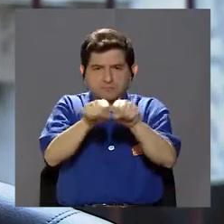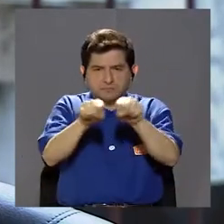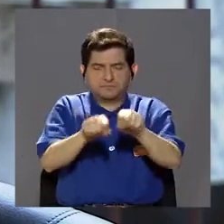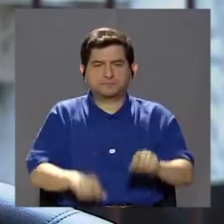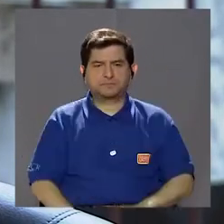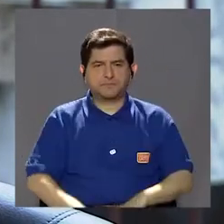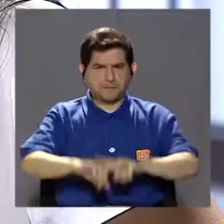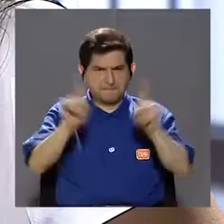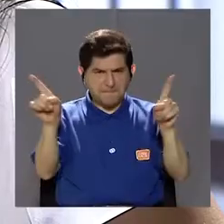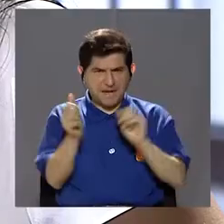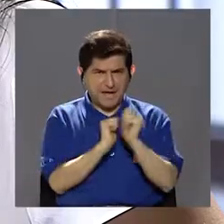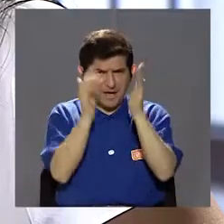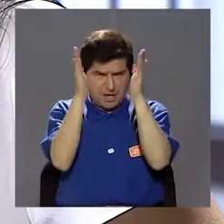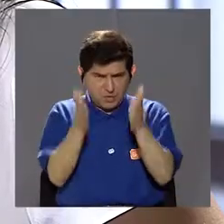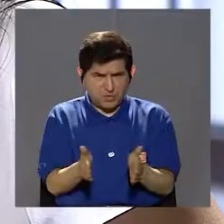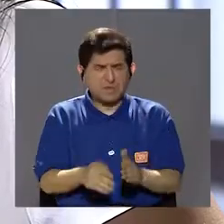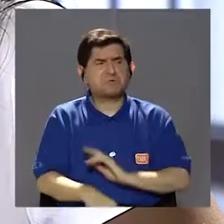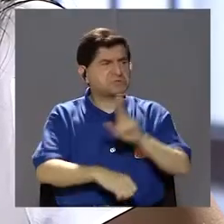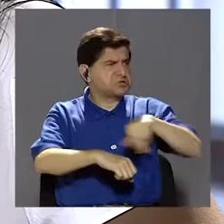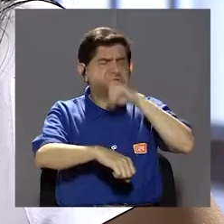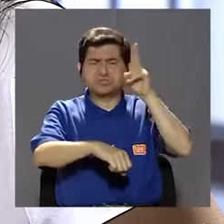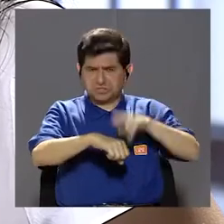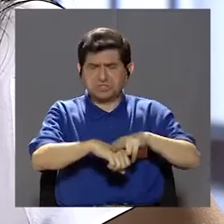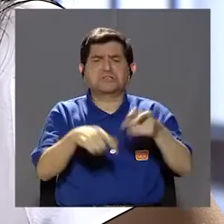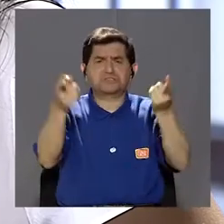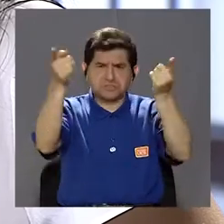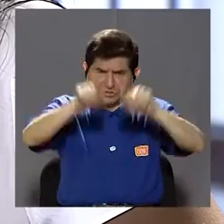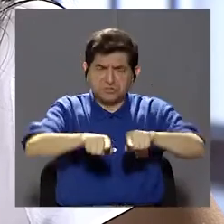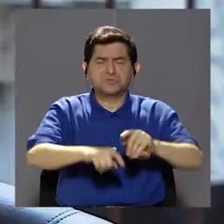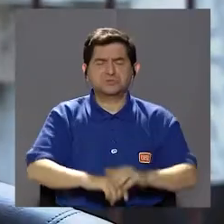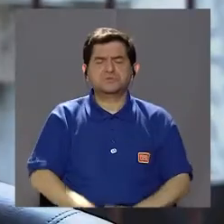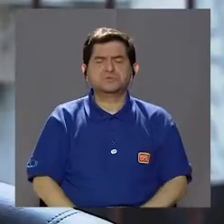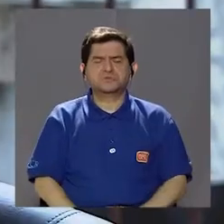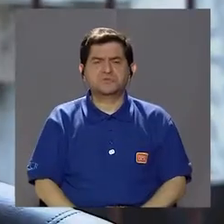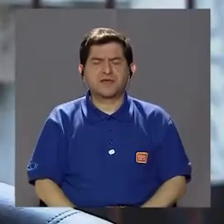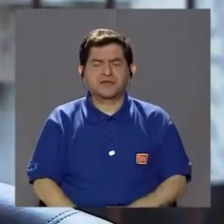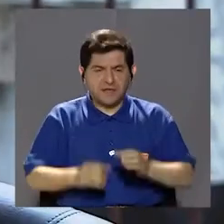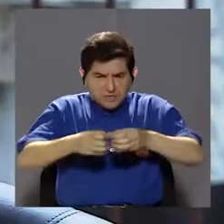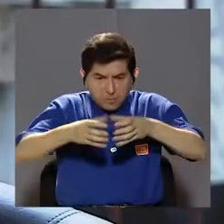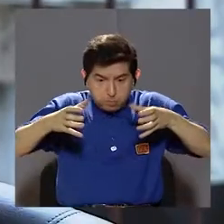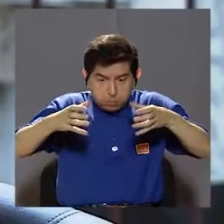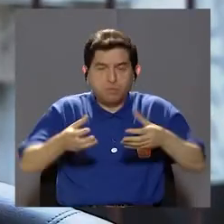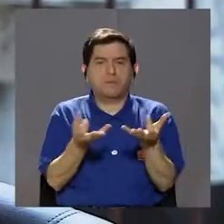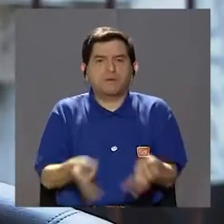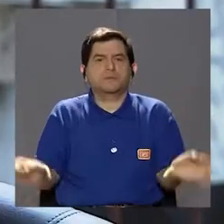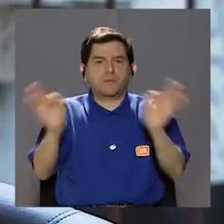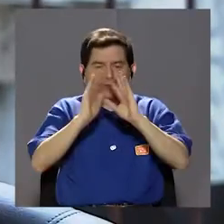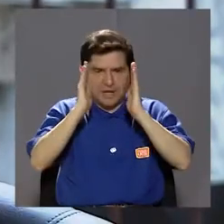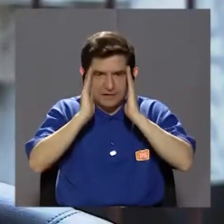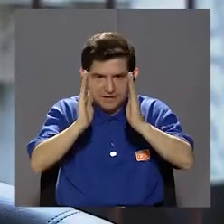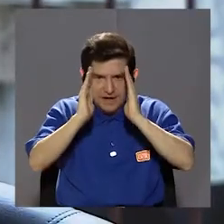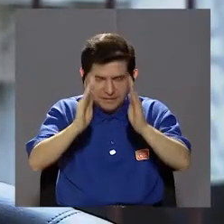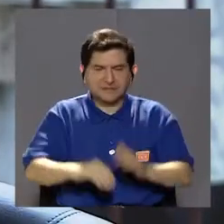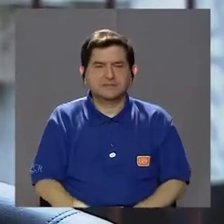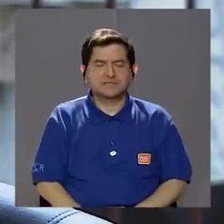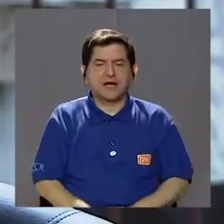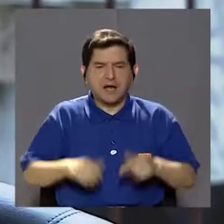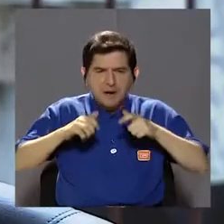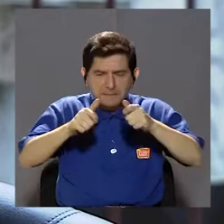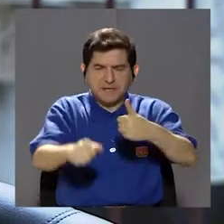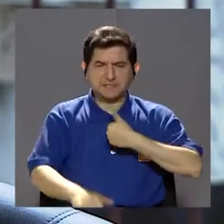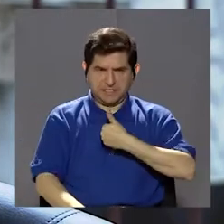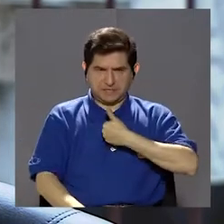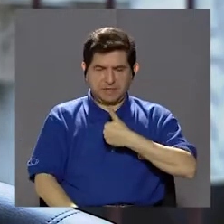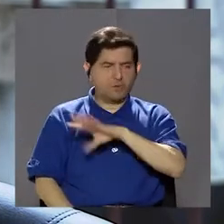calzado, ¿verdad? Pero en deportistas sí es muy común que dé facitis, por eso es importante tratarlas, es importante ya sea el